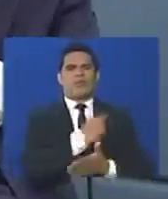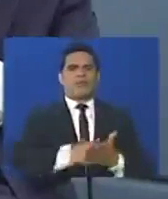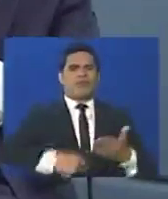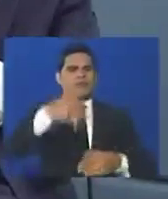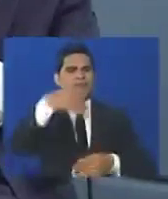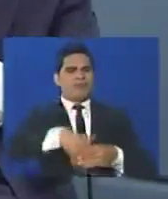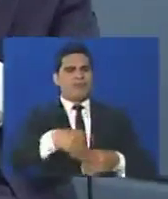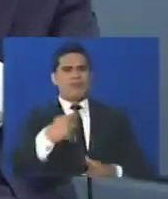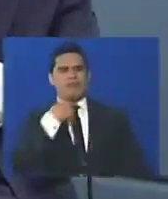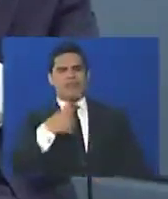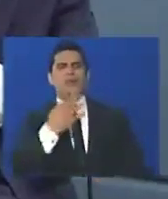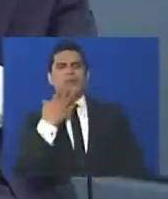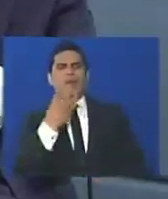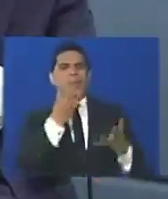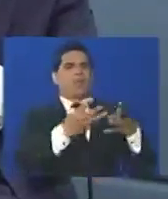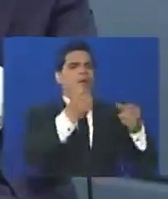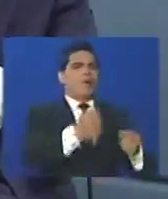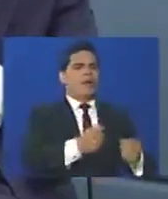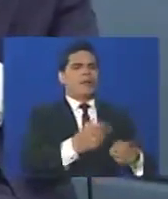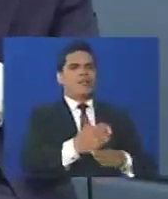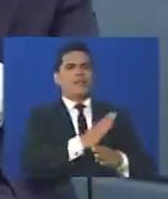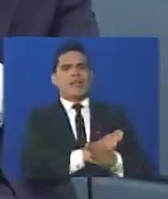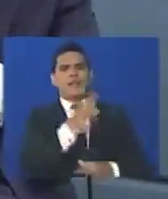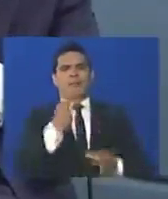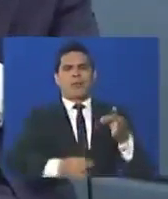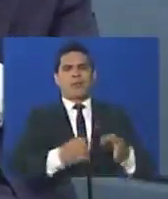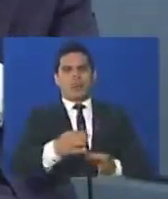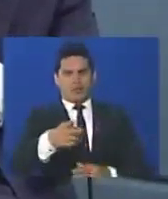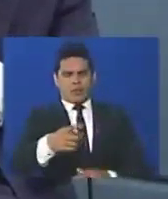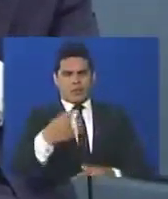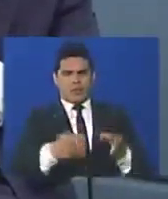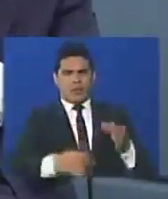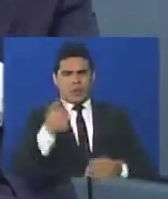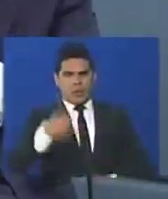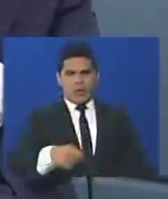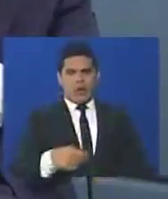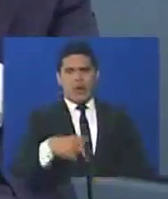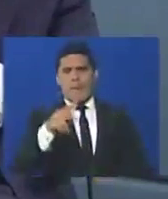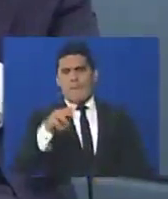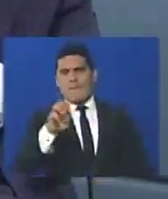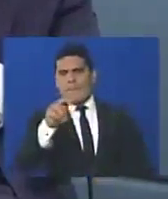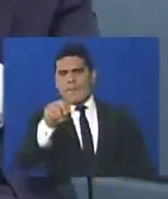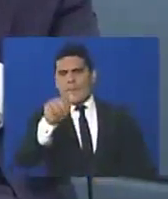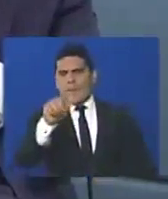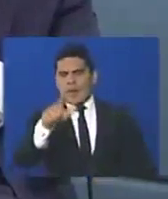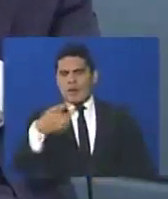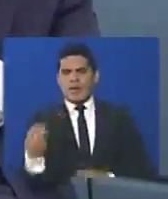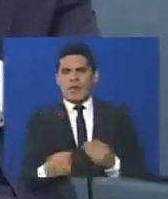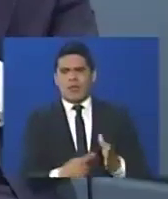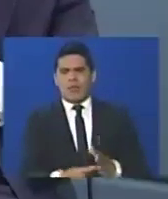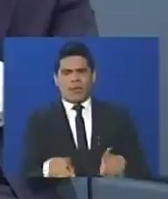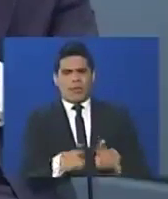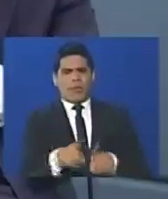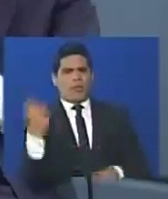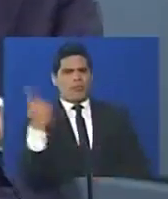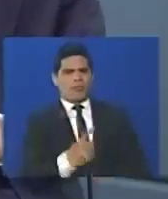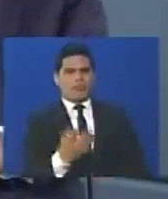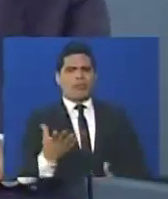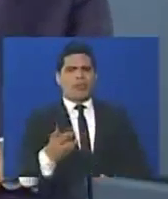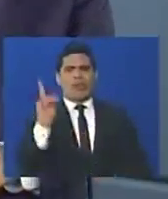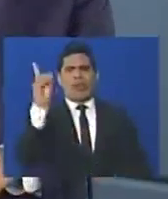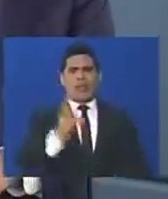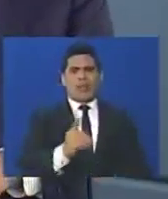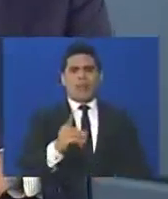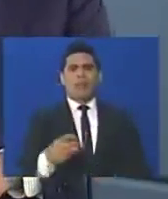en base a que ellos van a mandar para la cárcel a nadie sin un juicio previo, ellos son tribunal penal como de facto, es decir, en el fondo